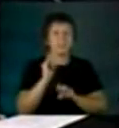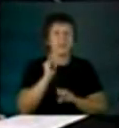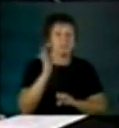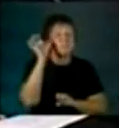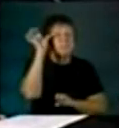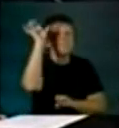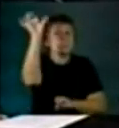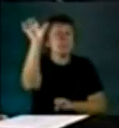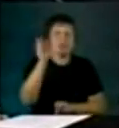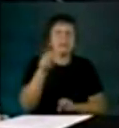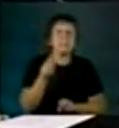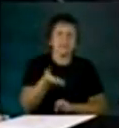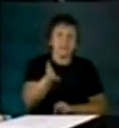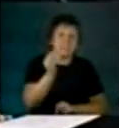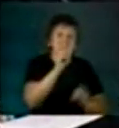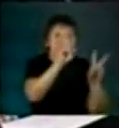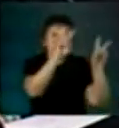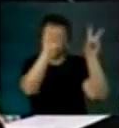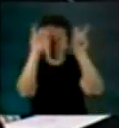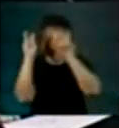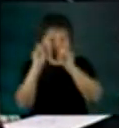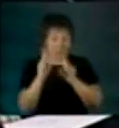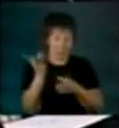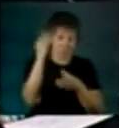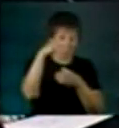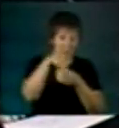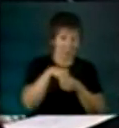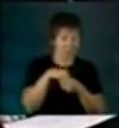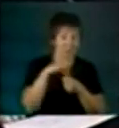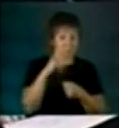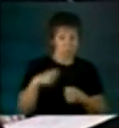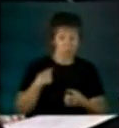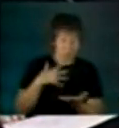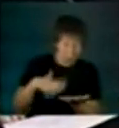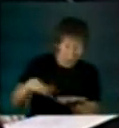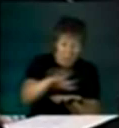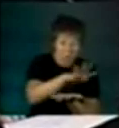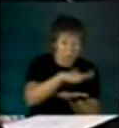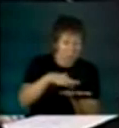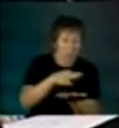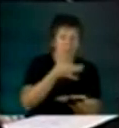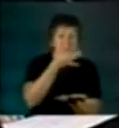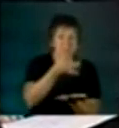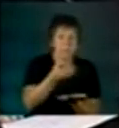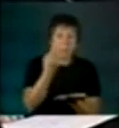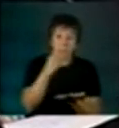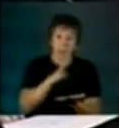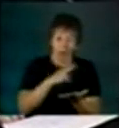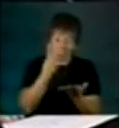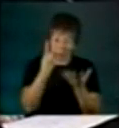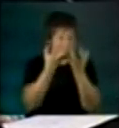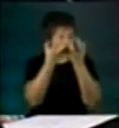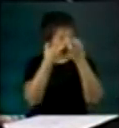estratégicas en temas en los que la opinión social va a estar dividida.